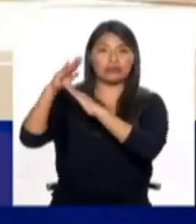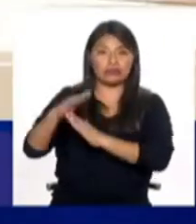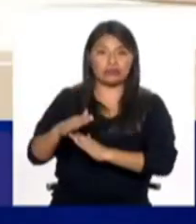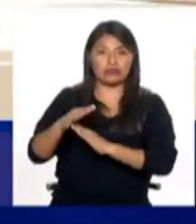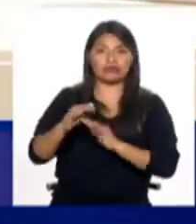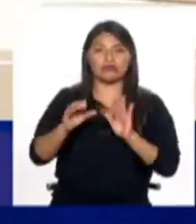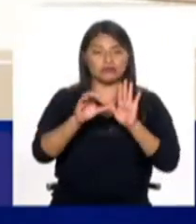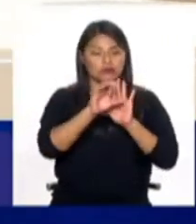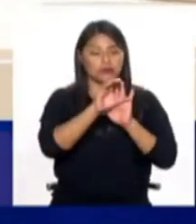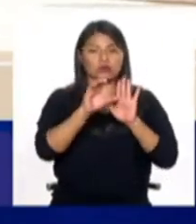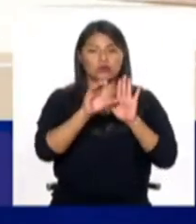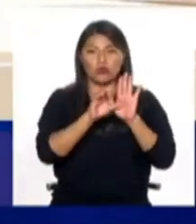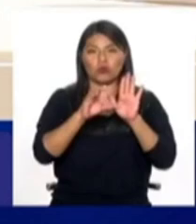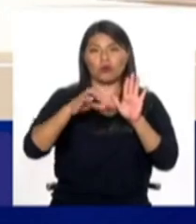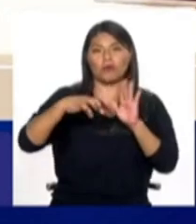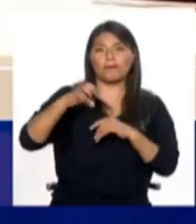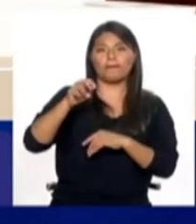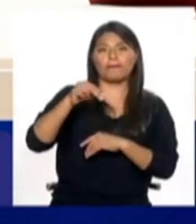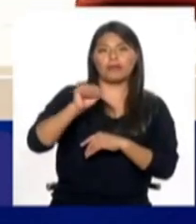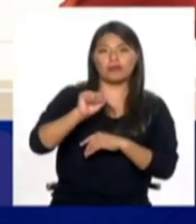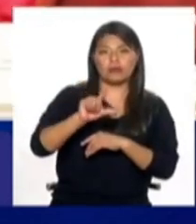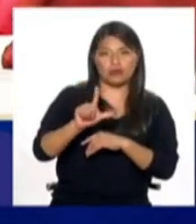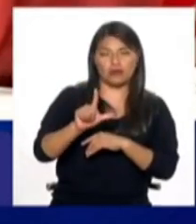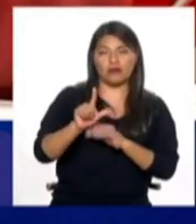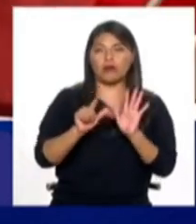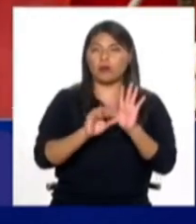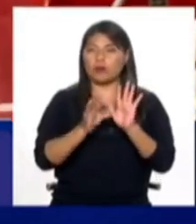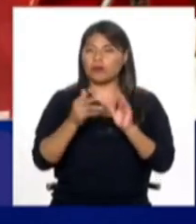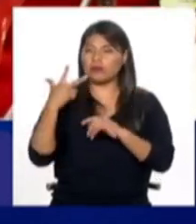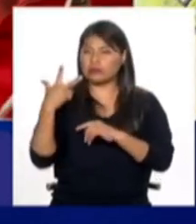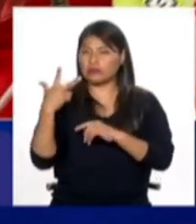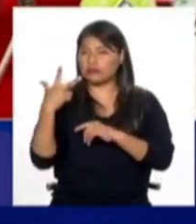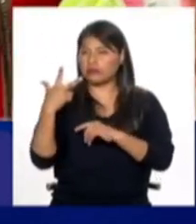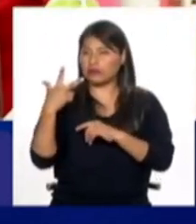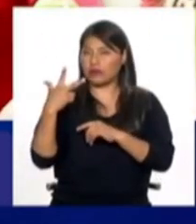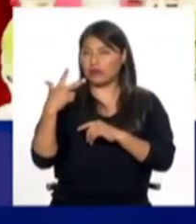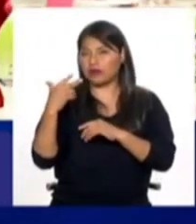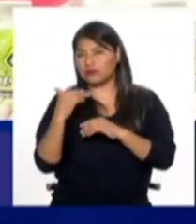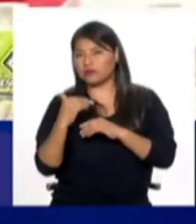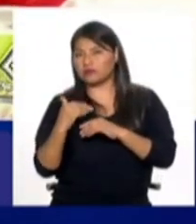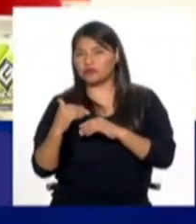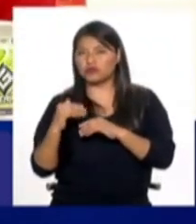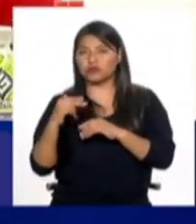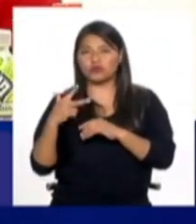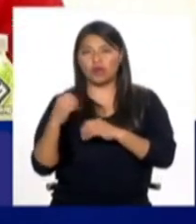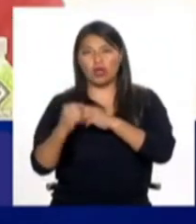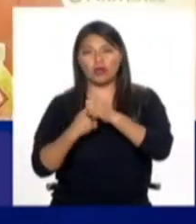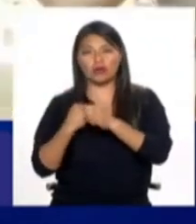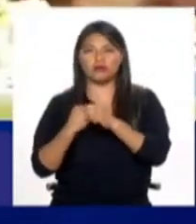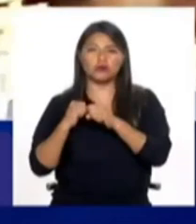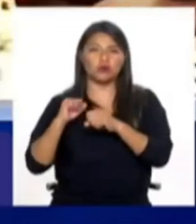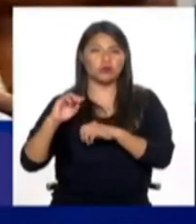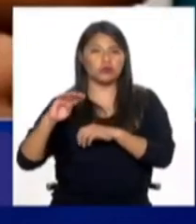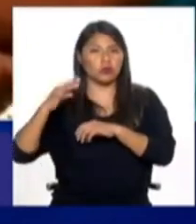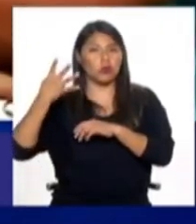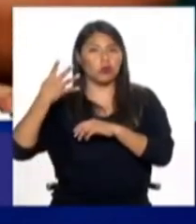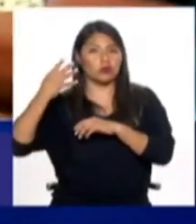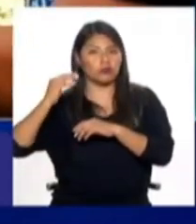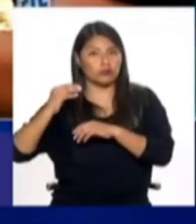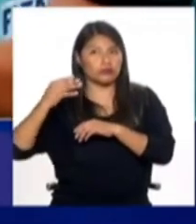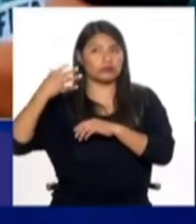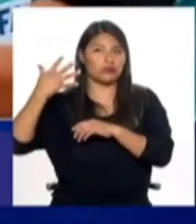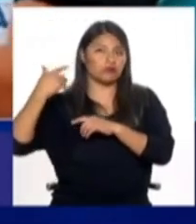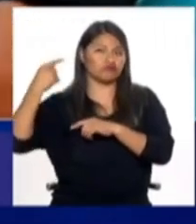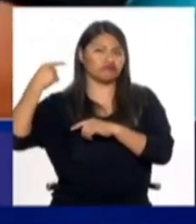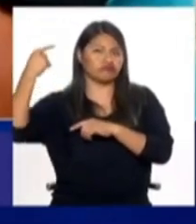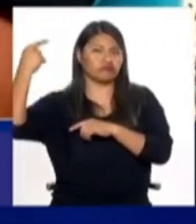Penal. Entonces hay penas que van de tres años a más, se agravan cuando son servidores públicos, pero nuevamente